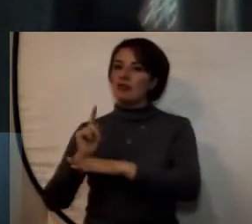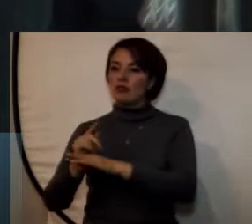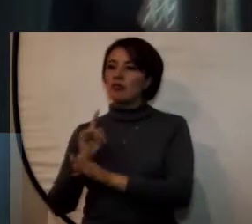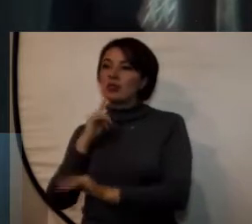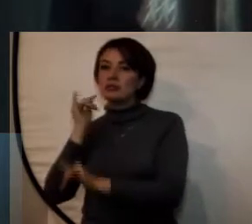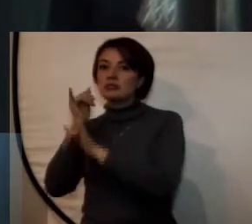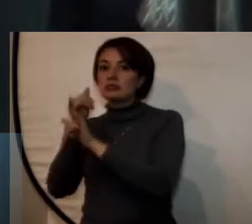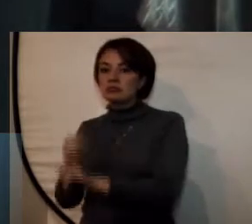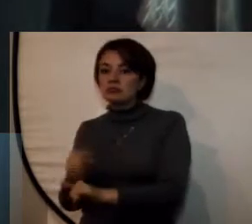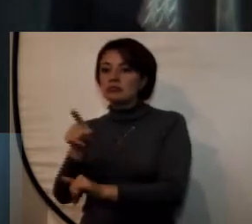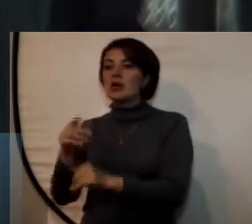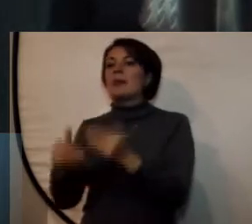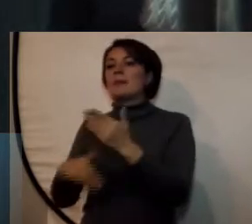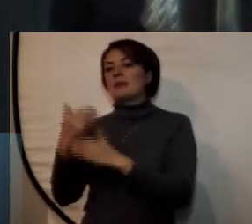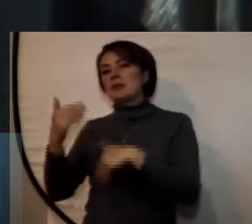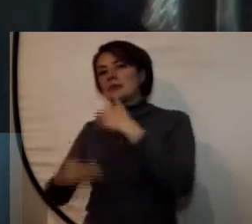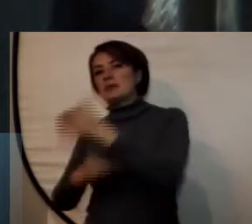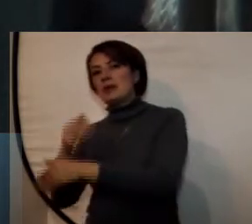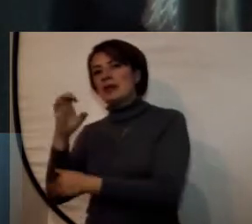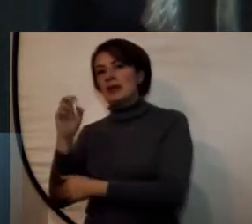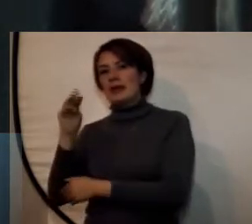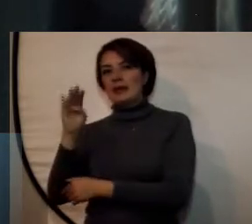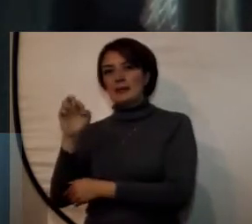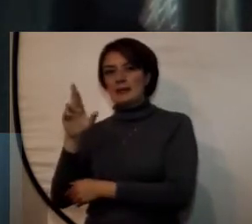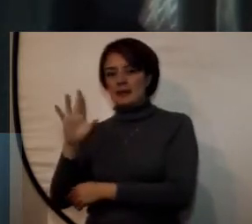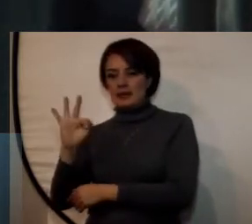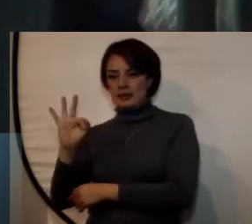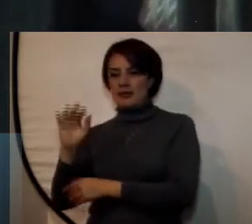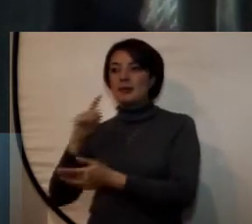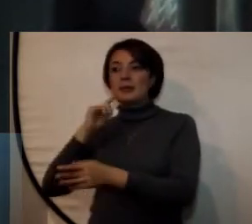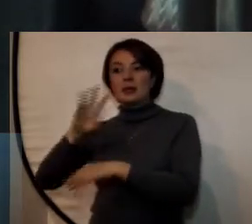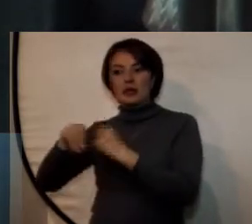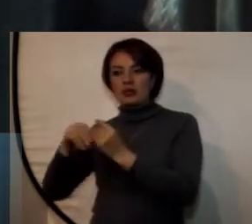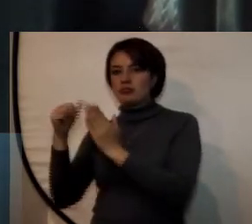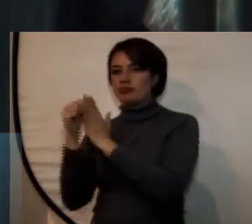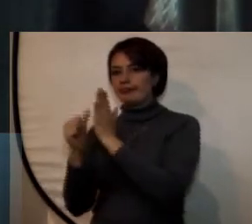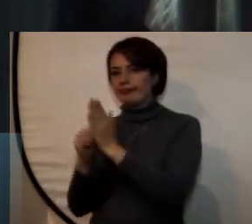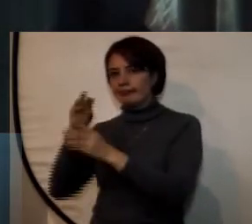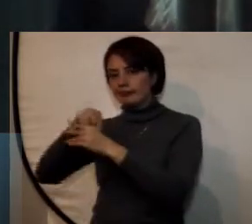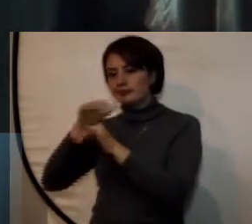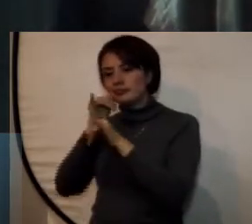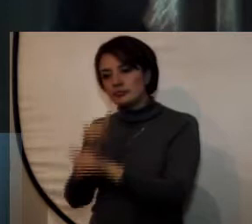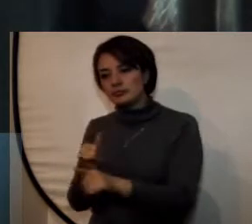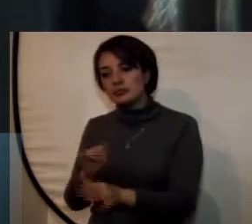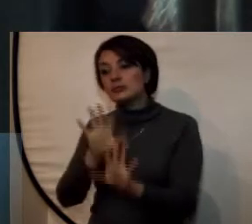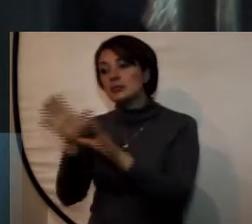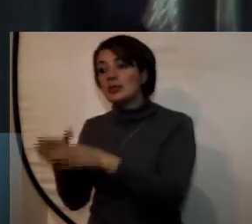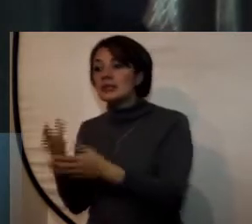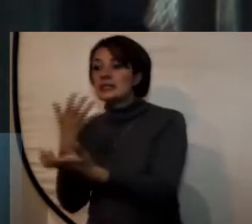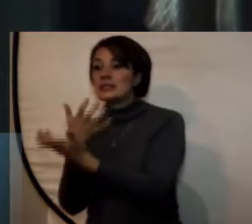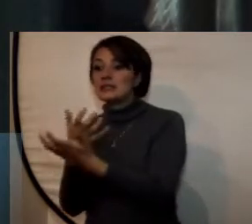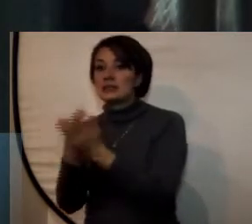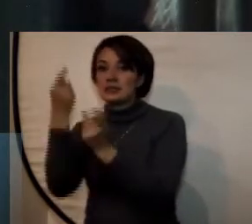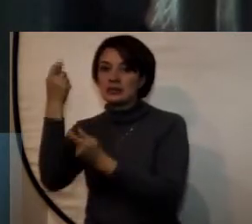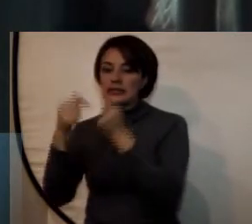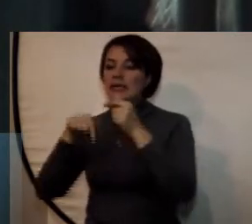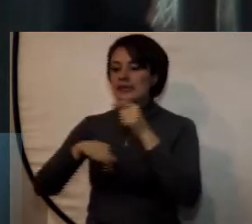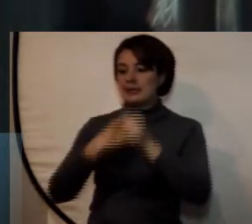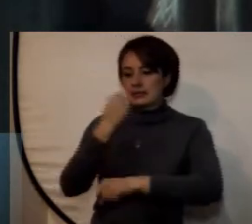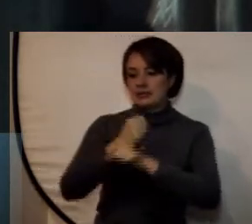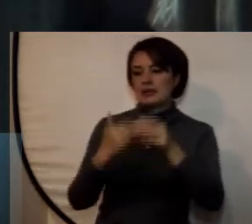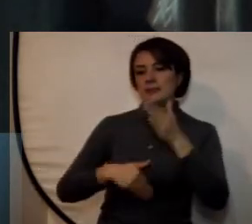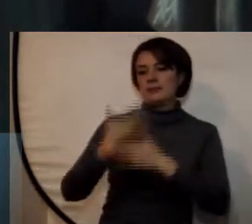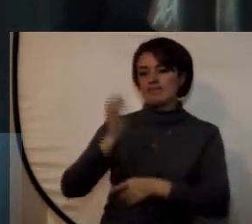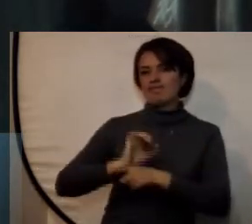iniciando procesos con AIBET para la acreditación de todos nuestros programas de ingeniería y la facultad de ciencias económicas inicia este año un